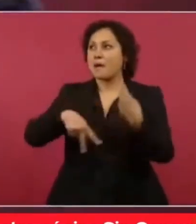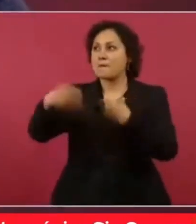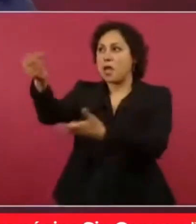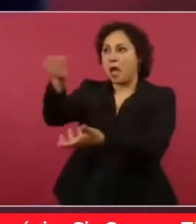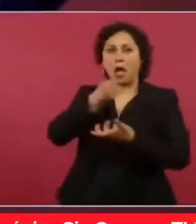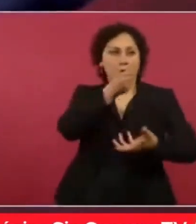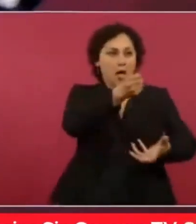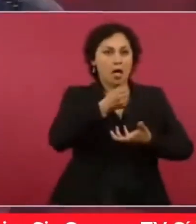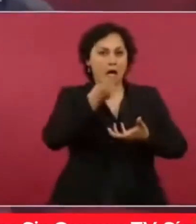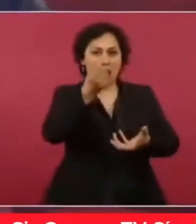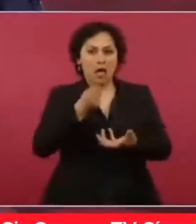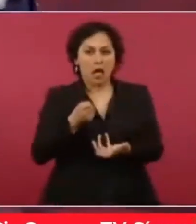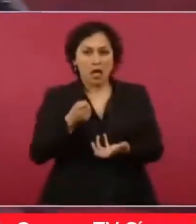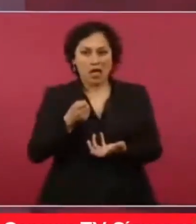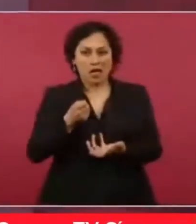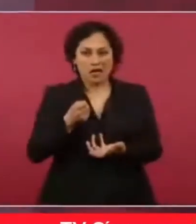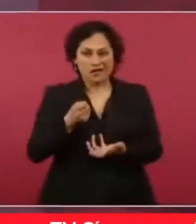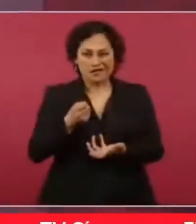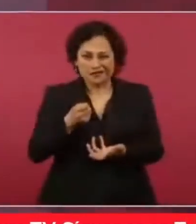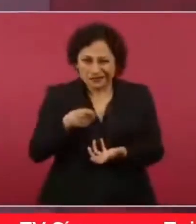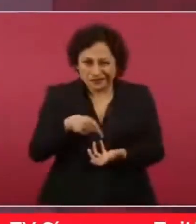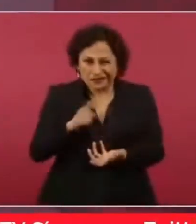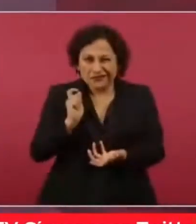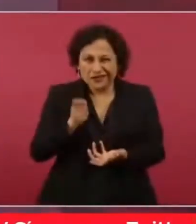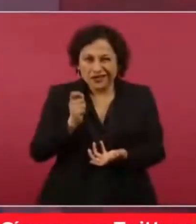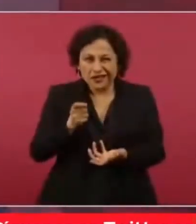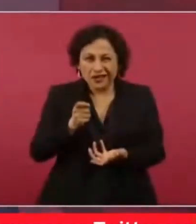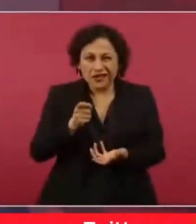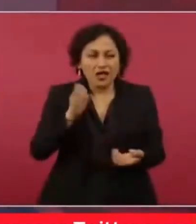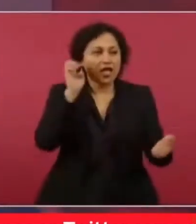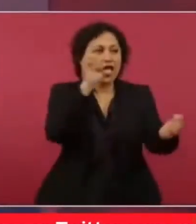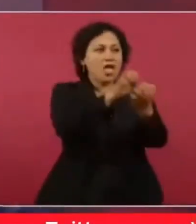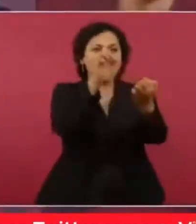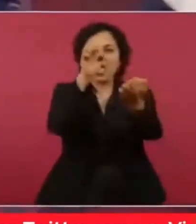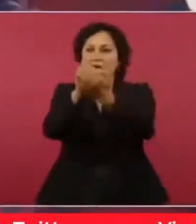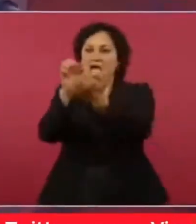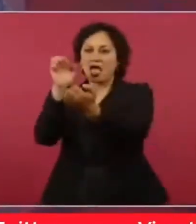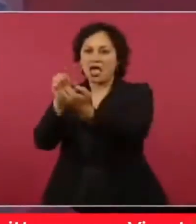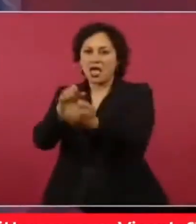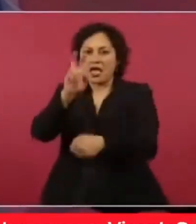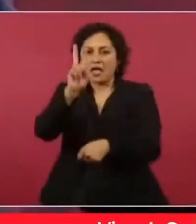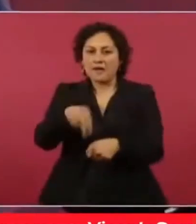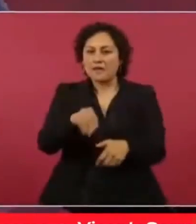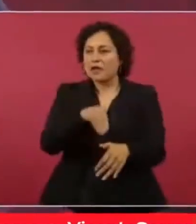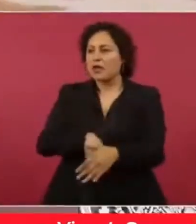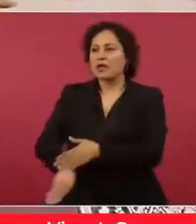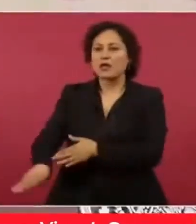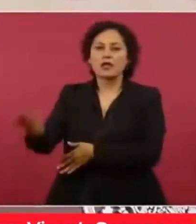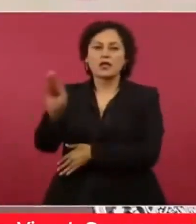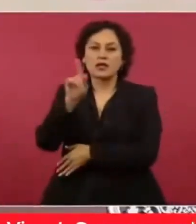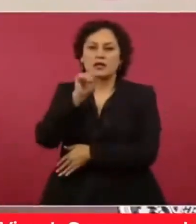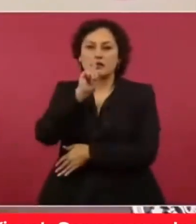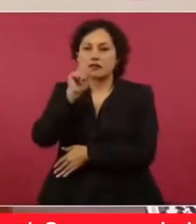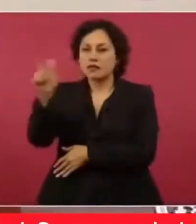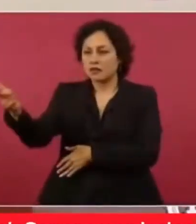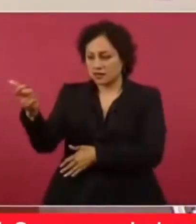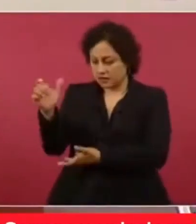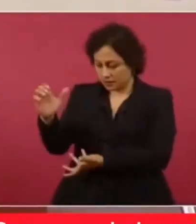También especulación. Vendieron. Los que tenían influencia recibieron